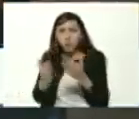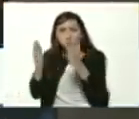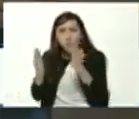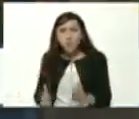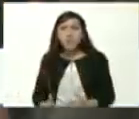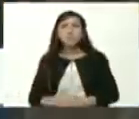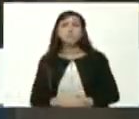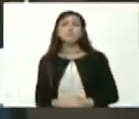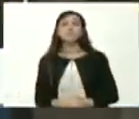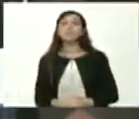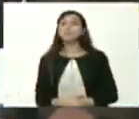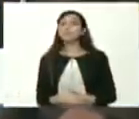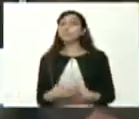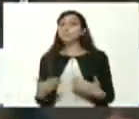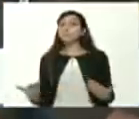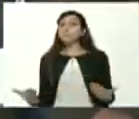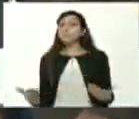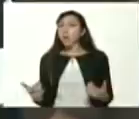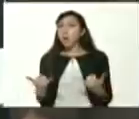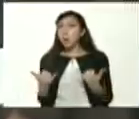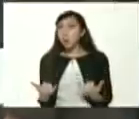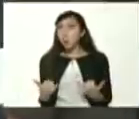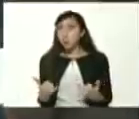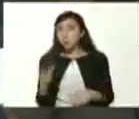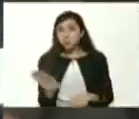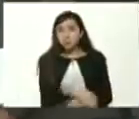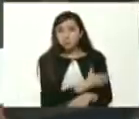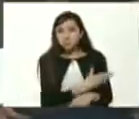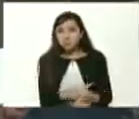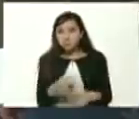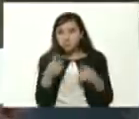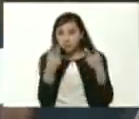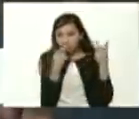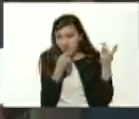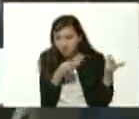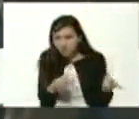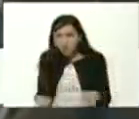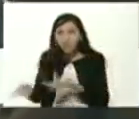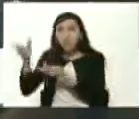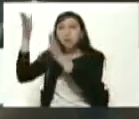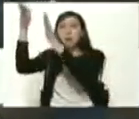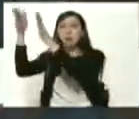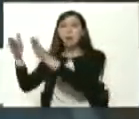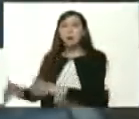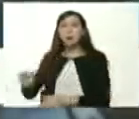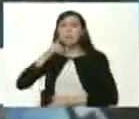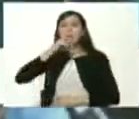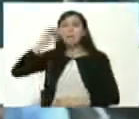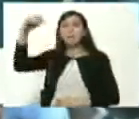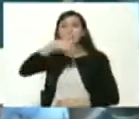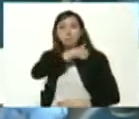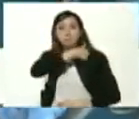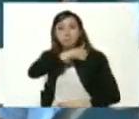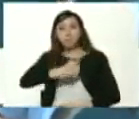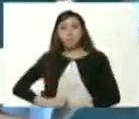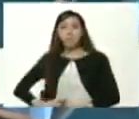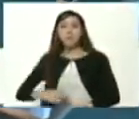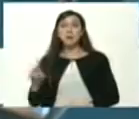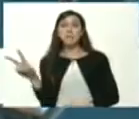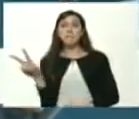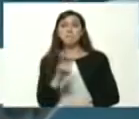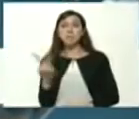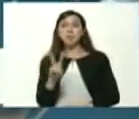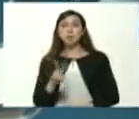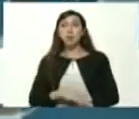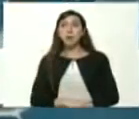del ambiente musical con que reciben al presidente constitucional de la República Bolivariana de Venezuela, Nicolás Maduro